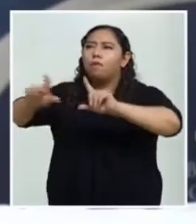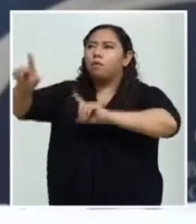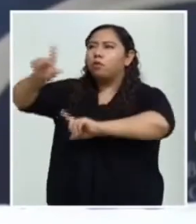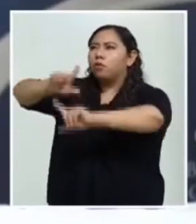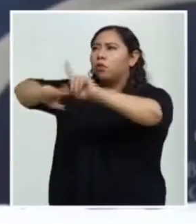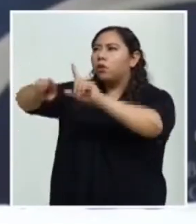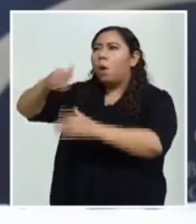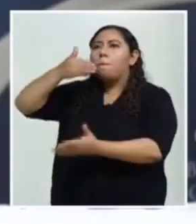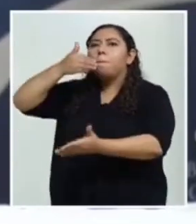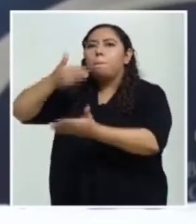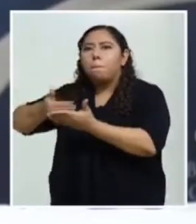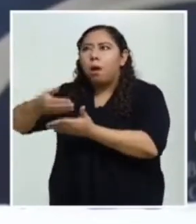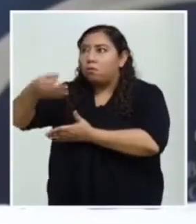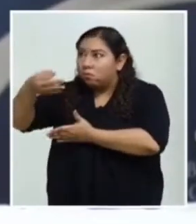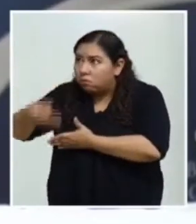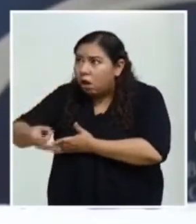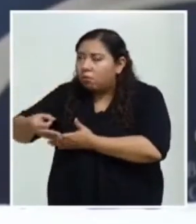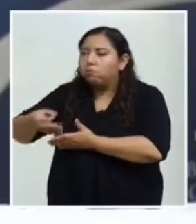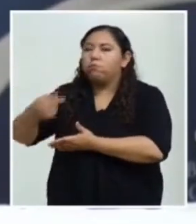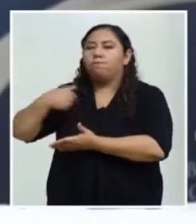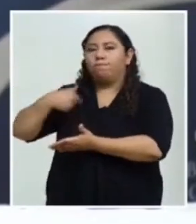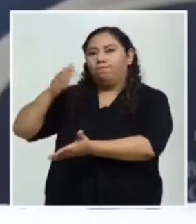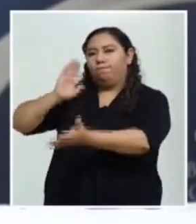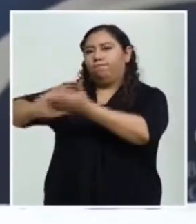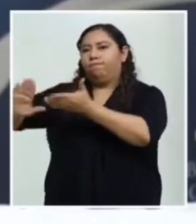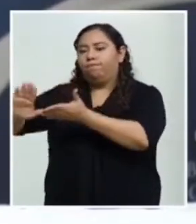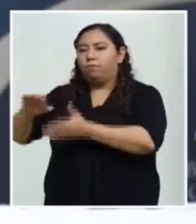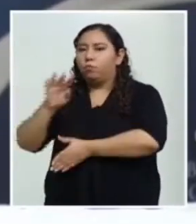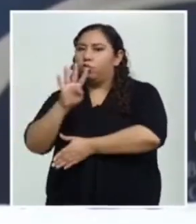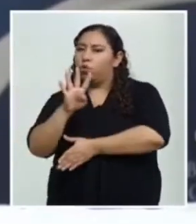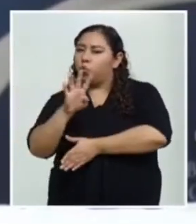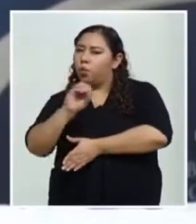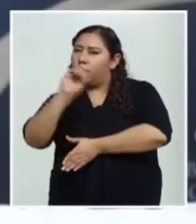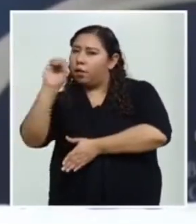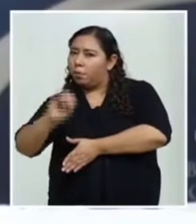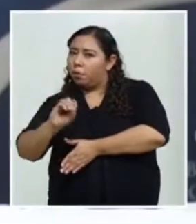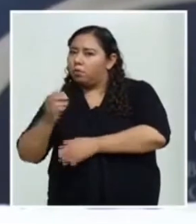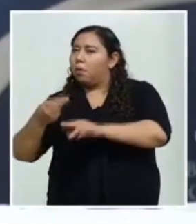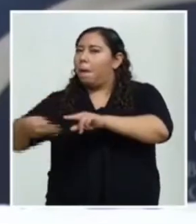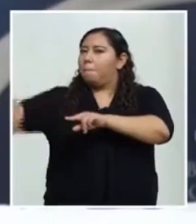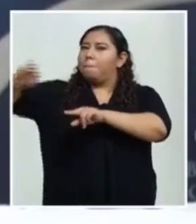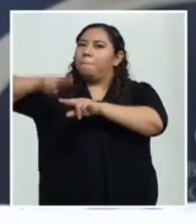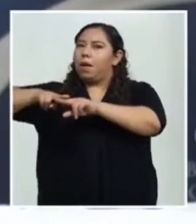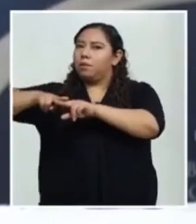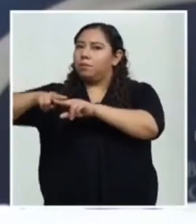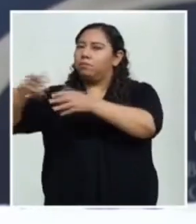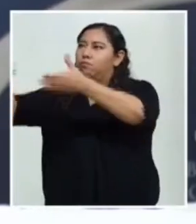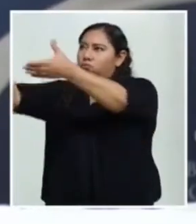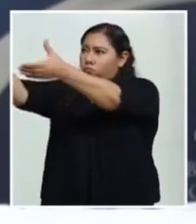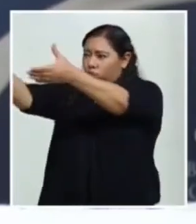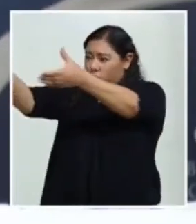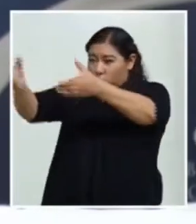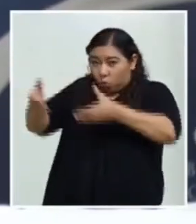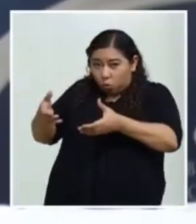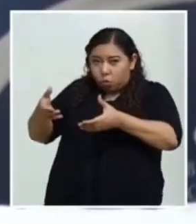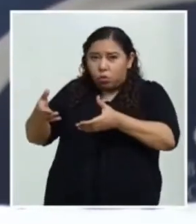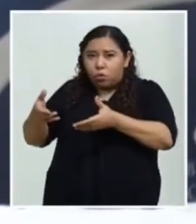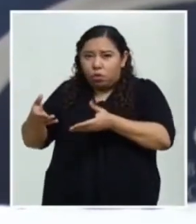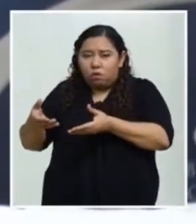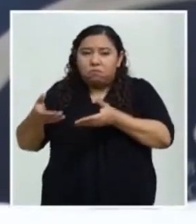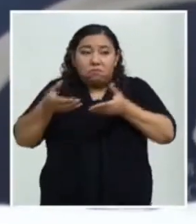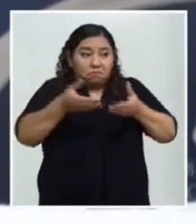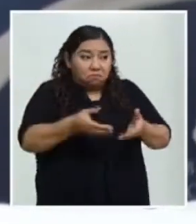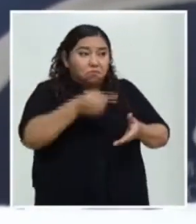adicional de vacunas hasta por un 40% o aún más, si se requiere, para llenar el total de la